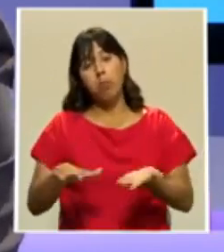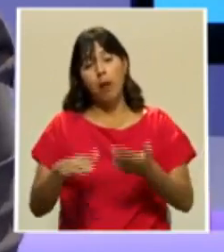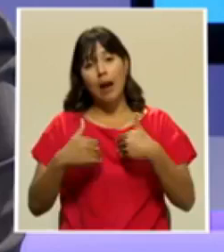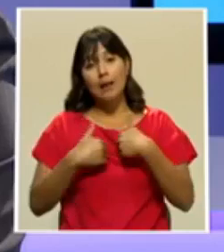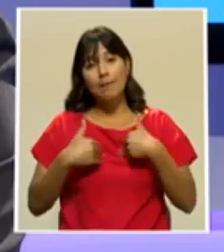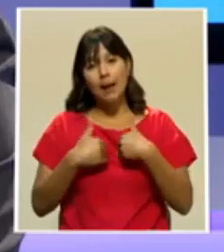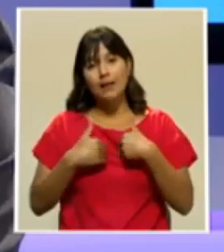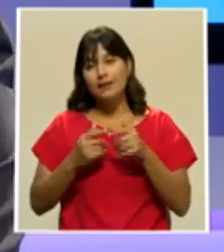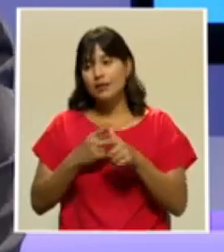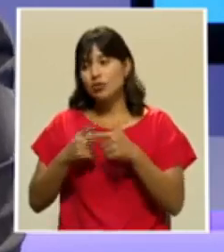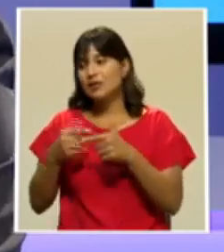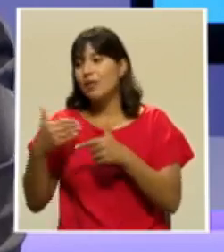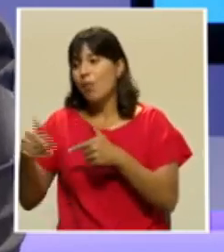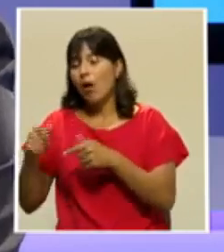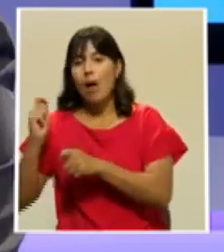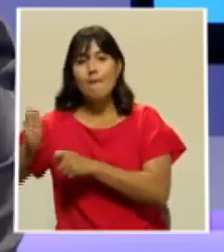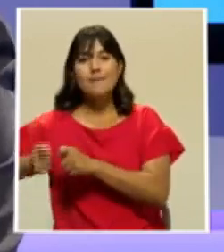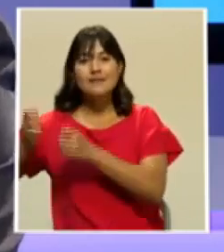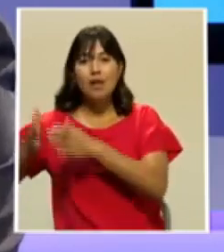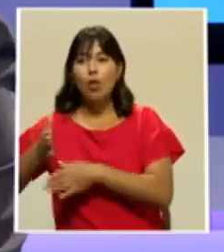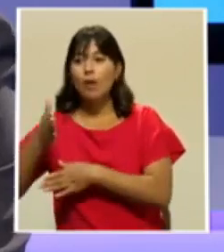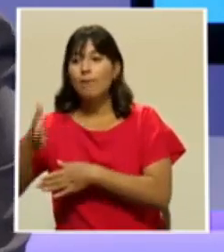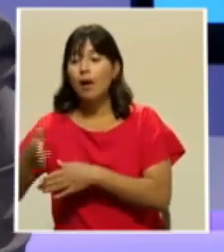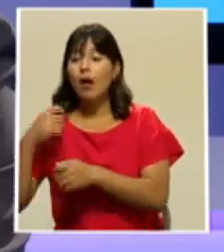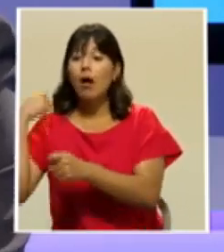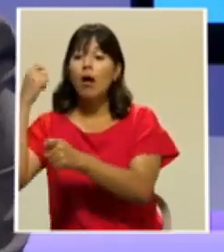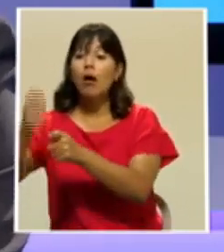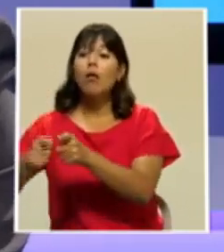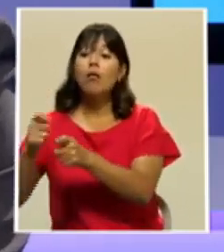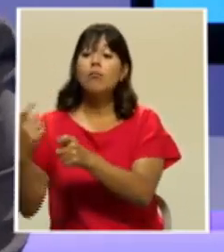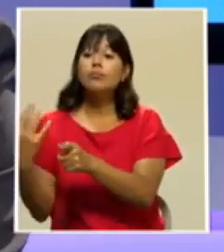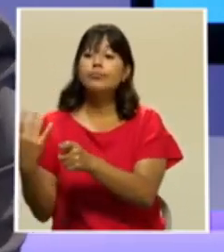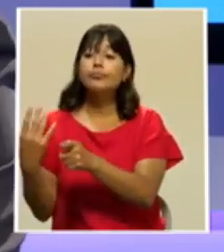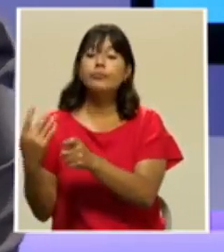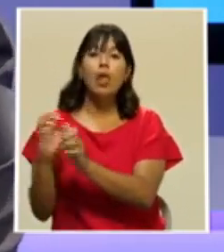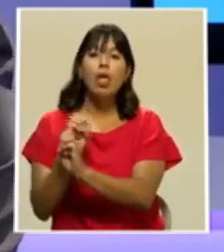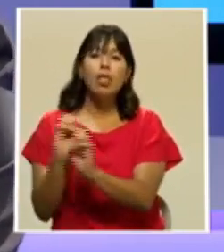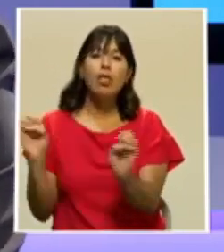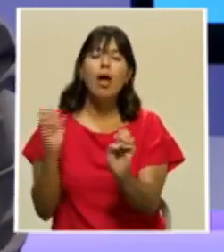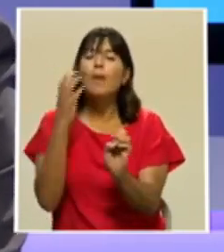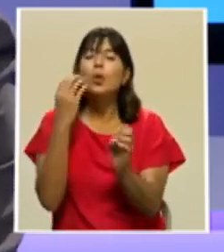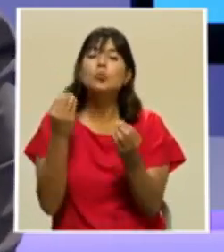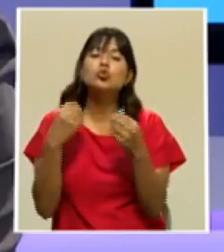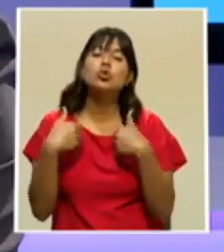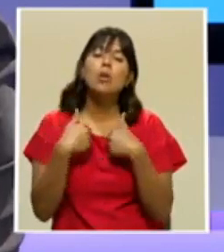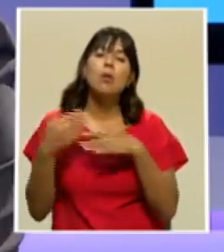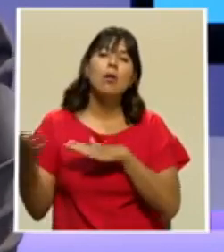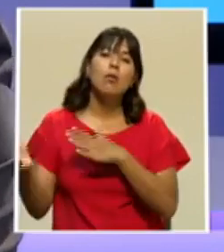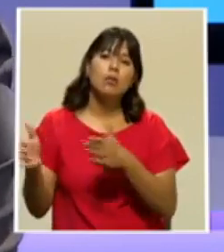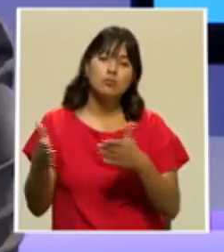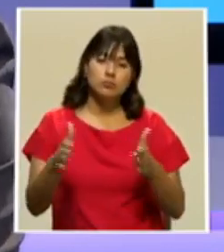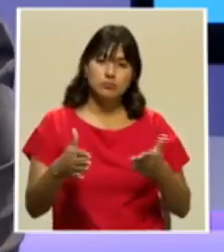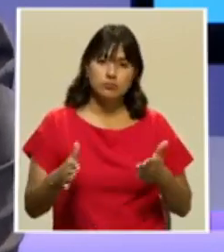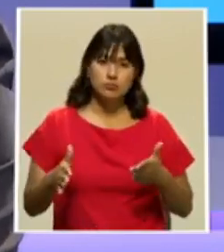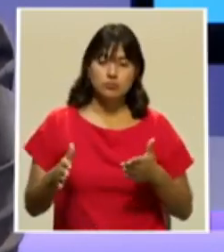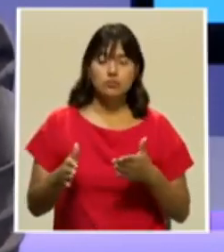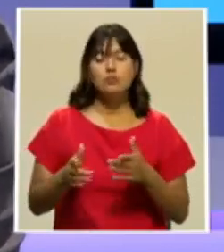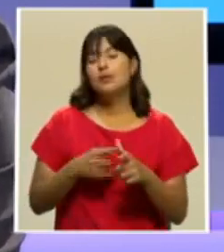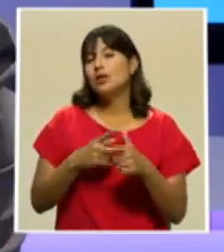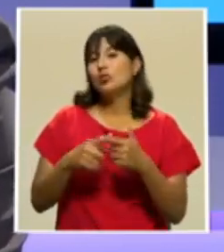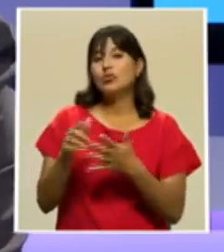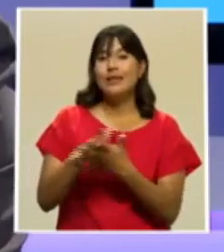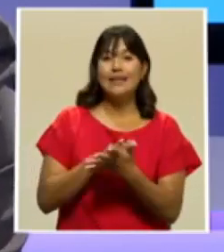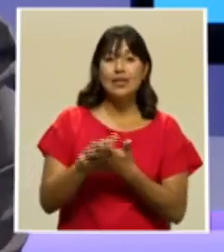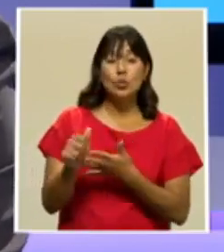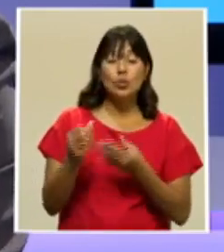ecológica que tiene que ver con la destrucción del fondo marino, la destrucción de grandes cantidades de fauna de nuestros